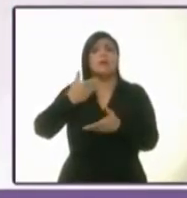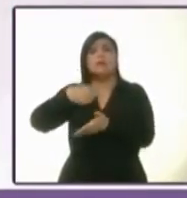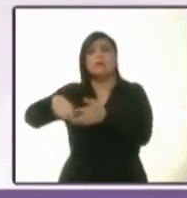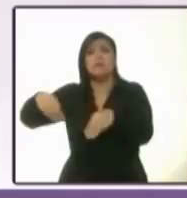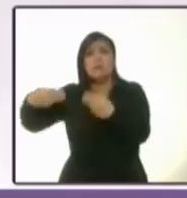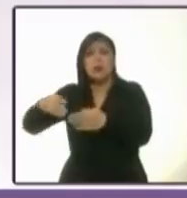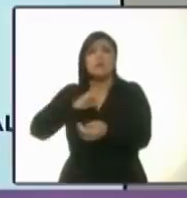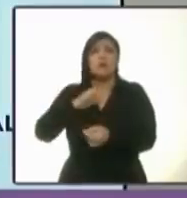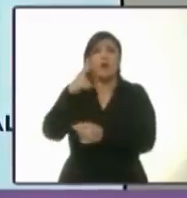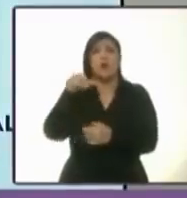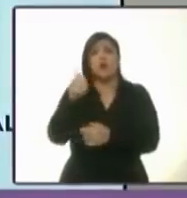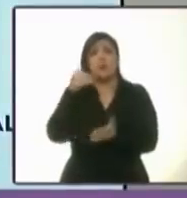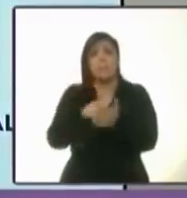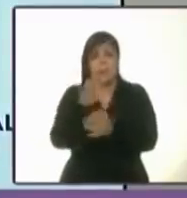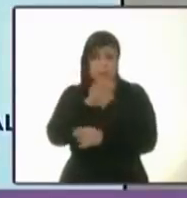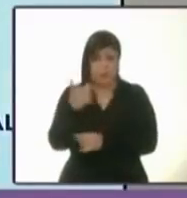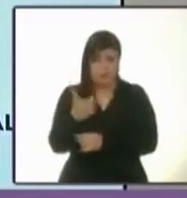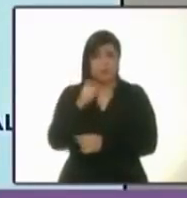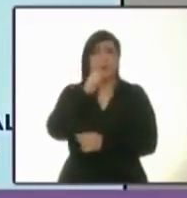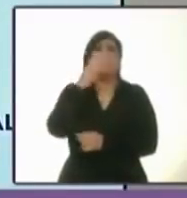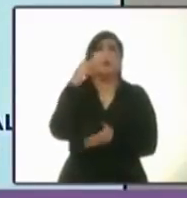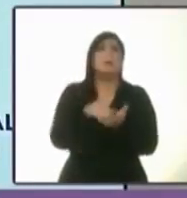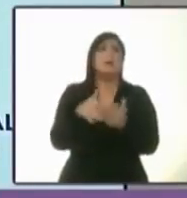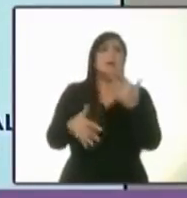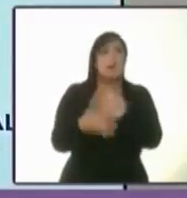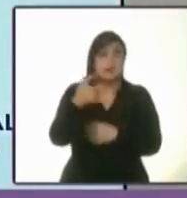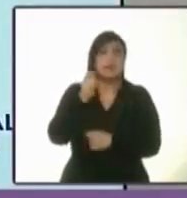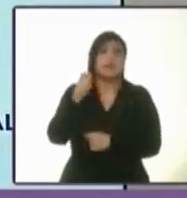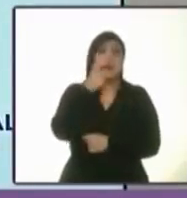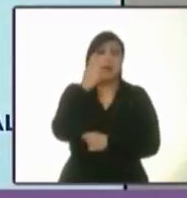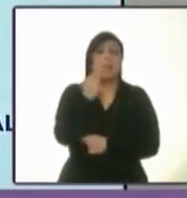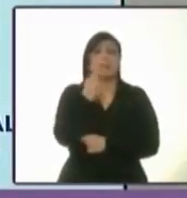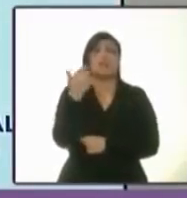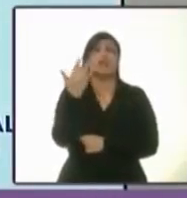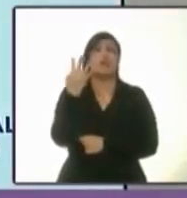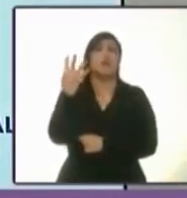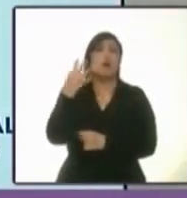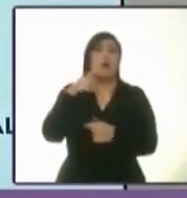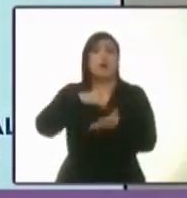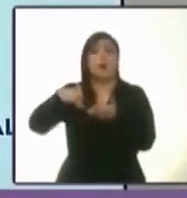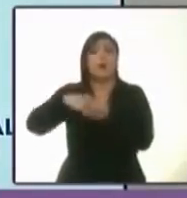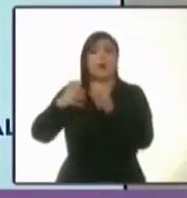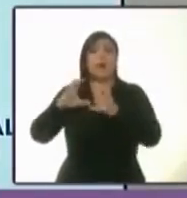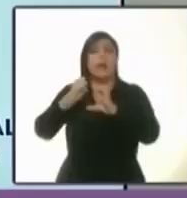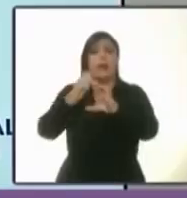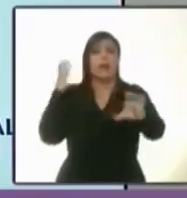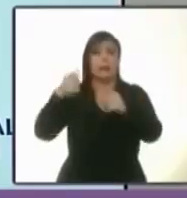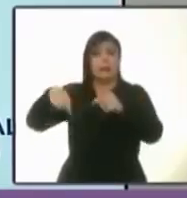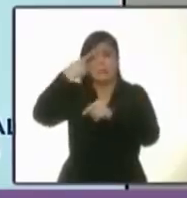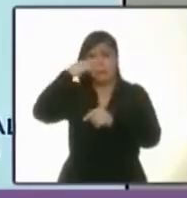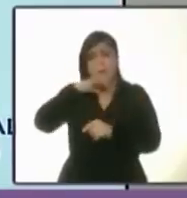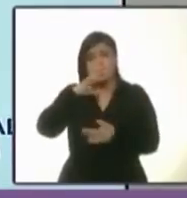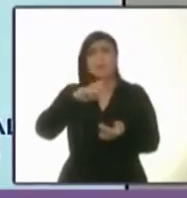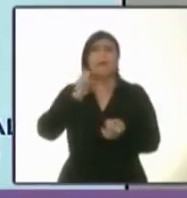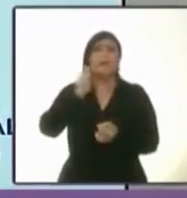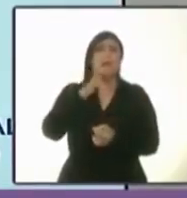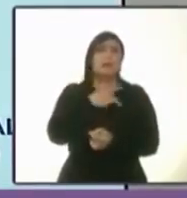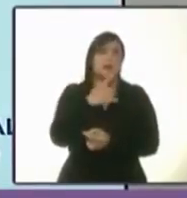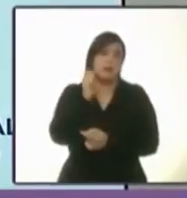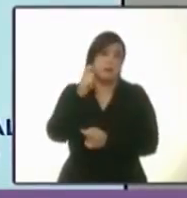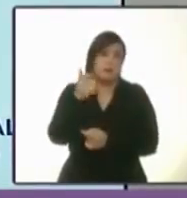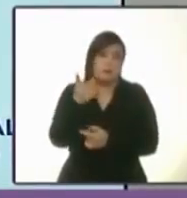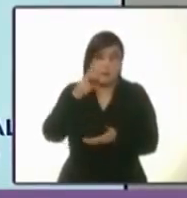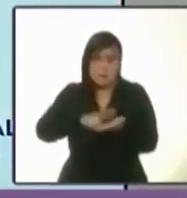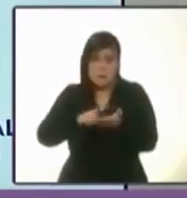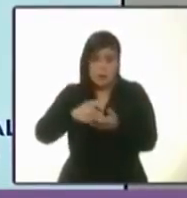pesos. 2015, 154 camiones de basura, comprados a 2.5 millones de pesos cada uno, sólo que